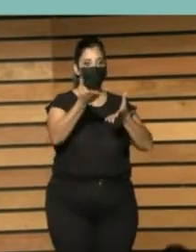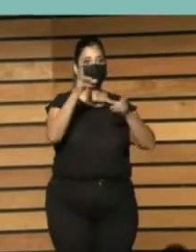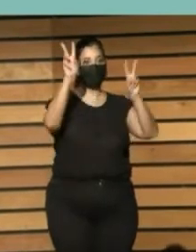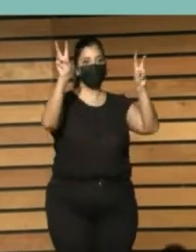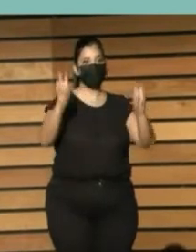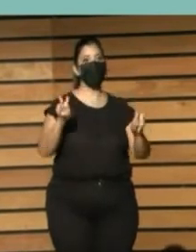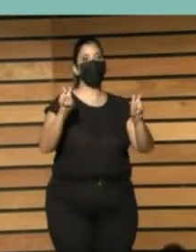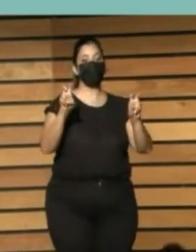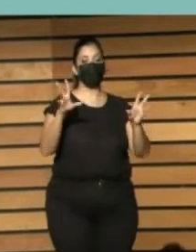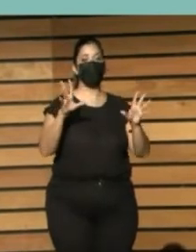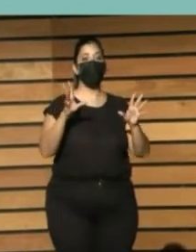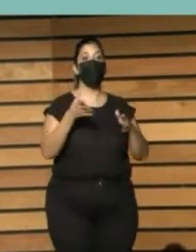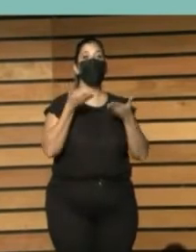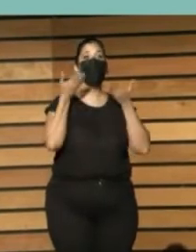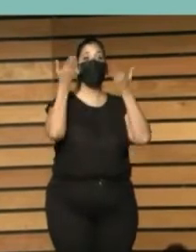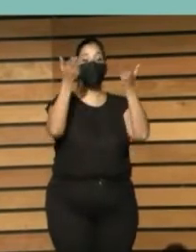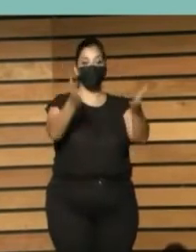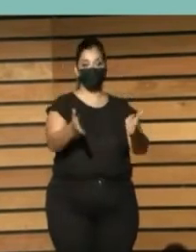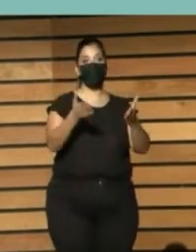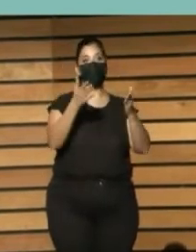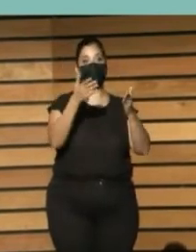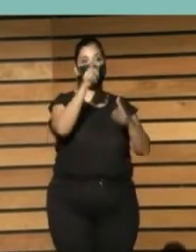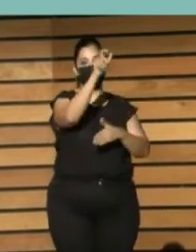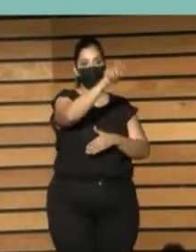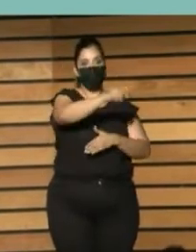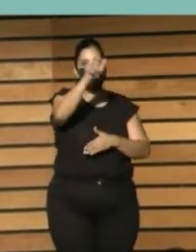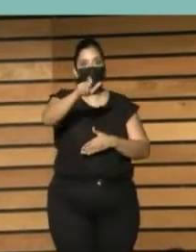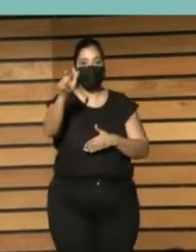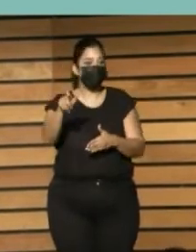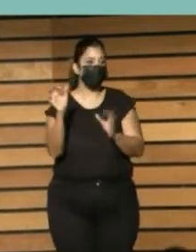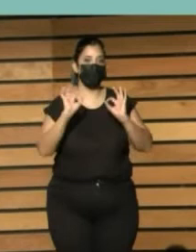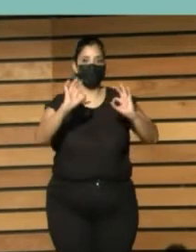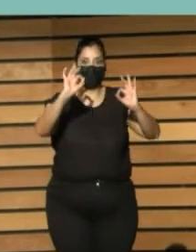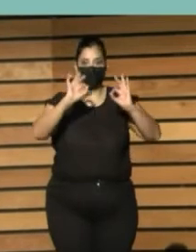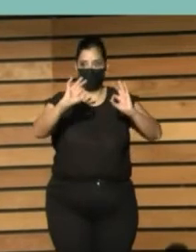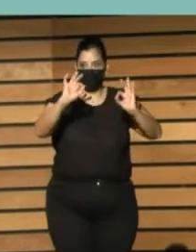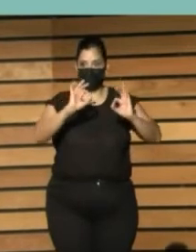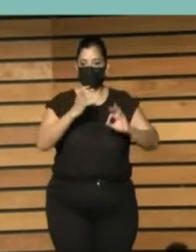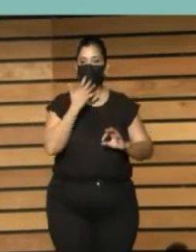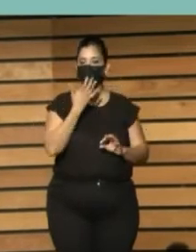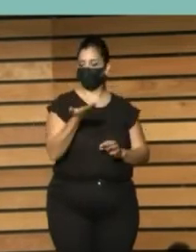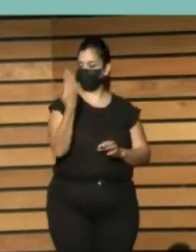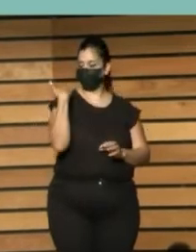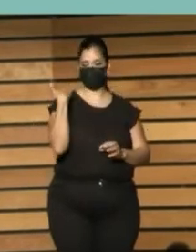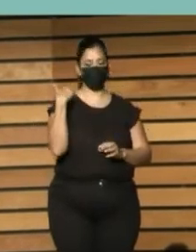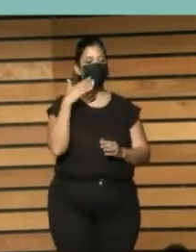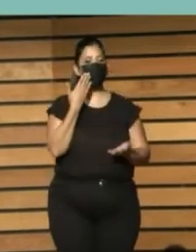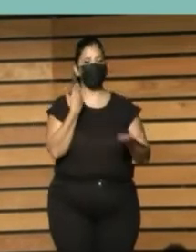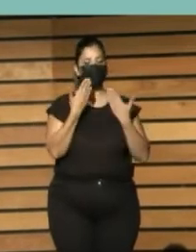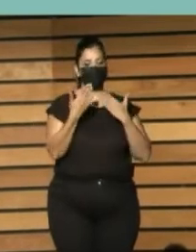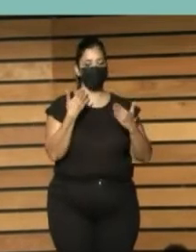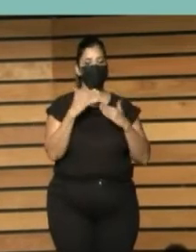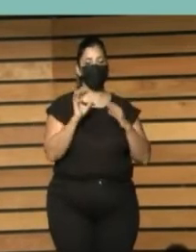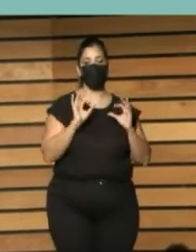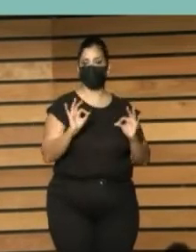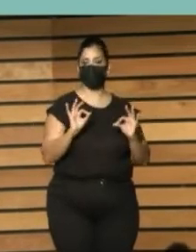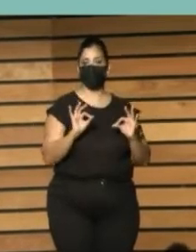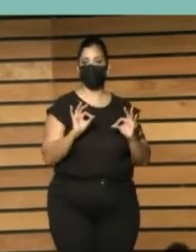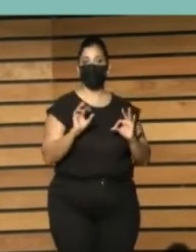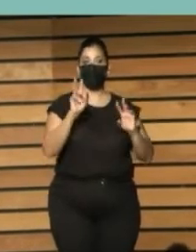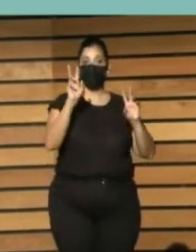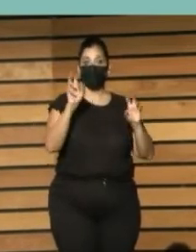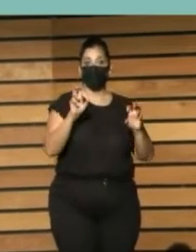diversidad y hay una el otro día en el